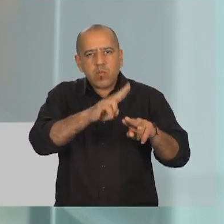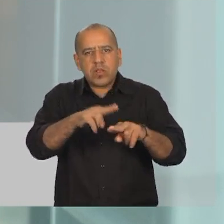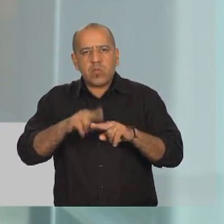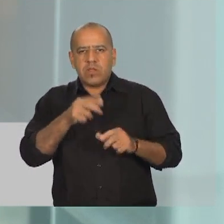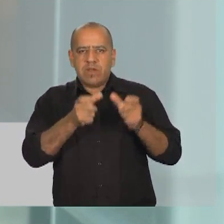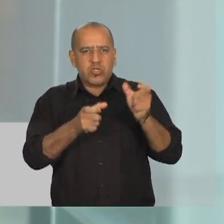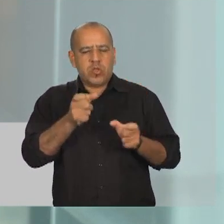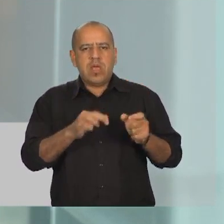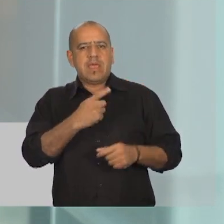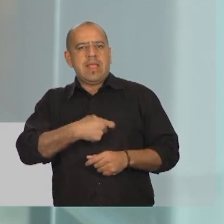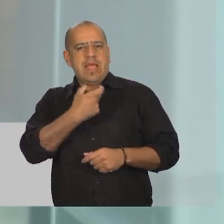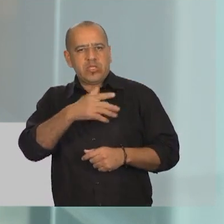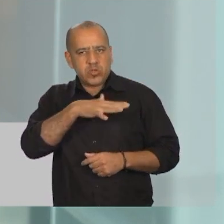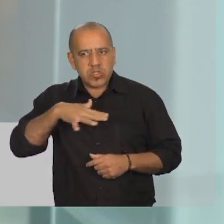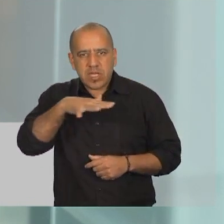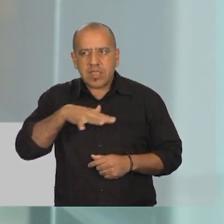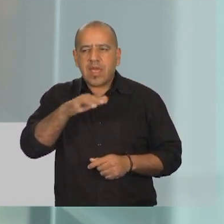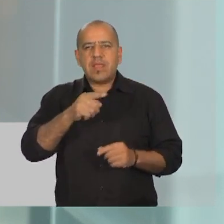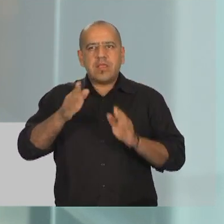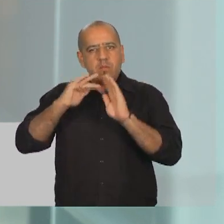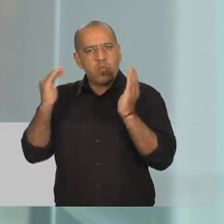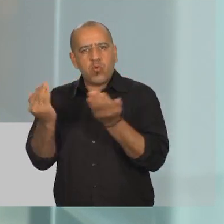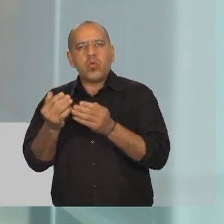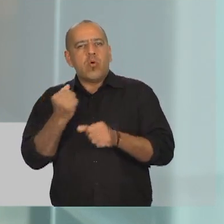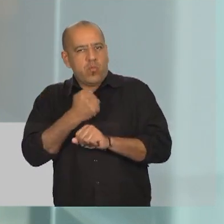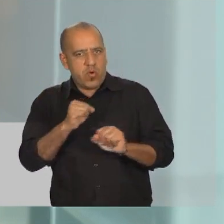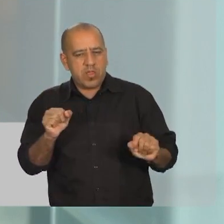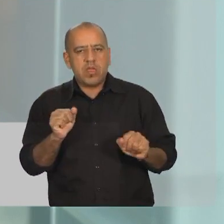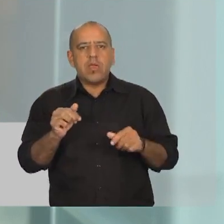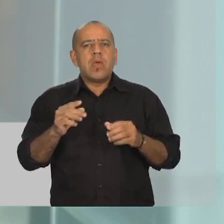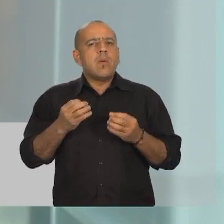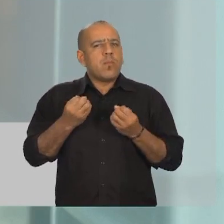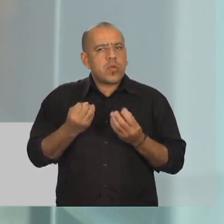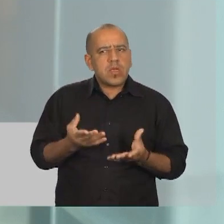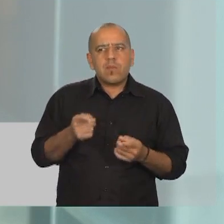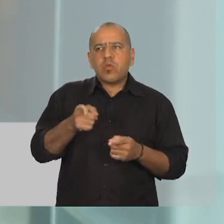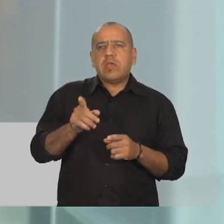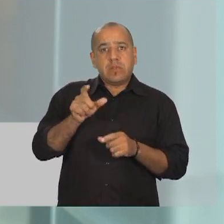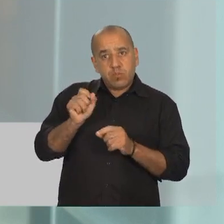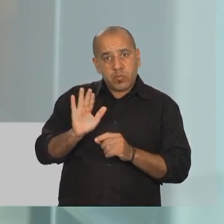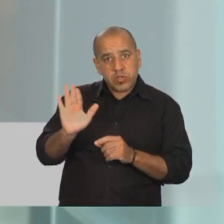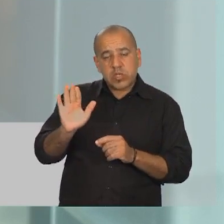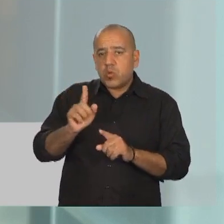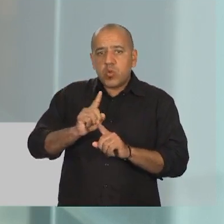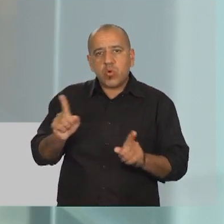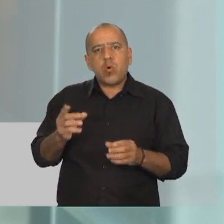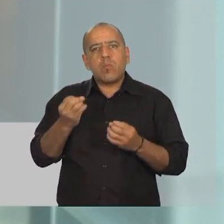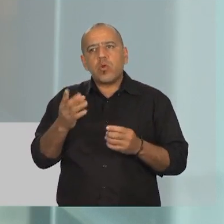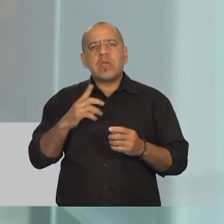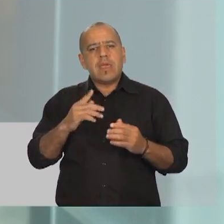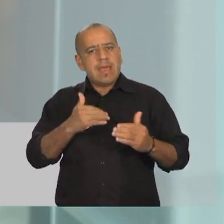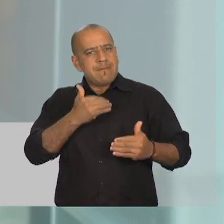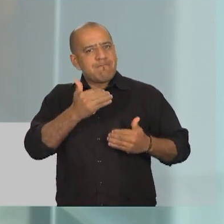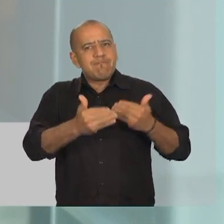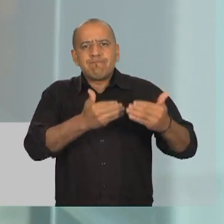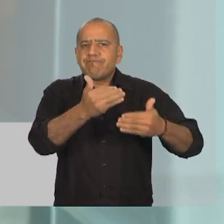que la sociedad occidental podría patentar como propia. No porque le sea exclusiva, sino porque la ha